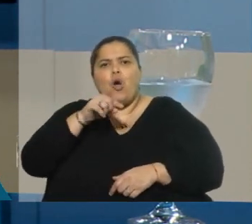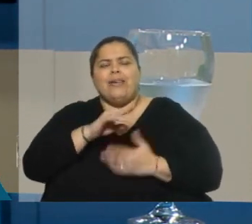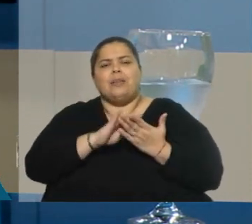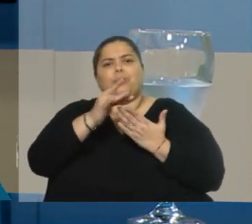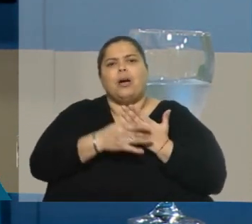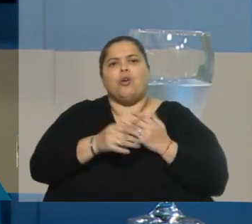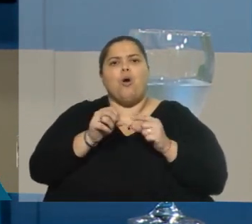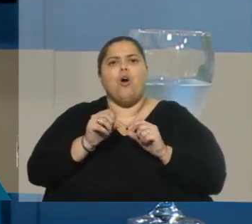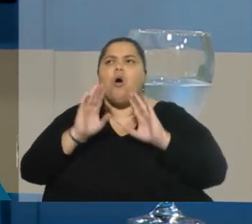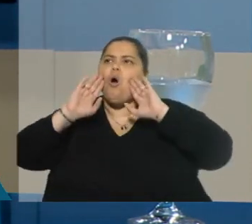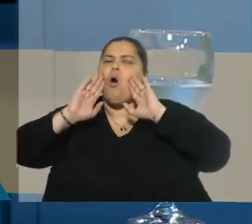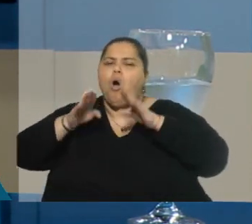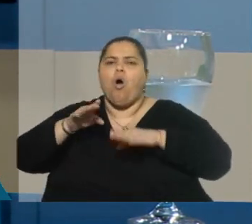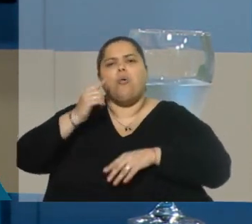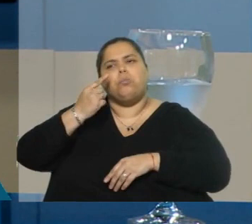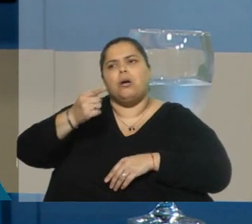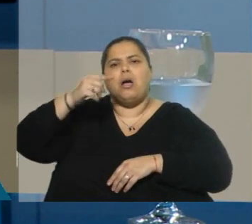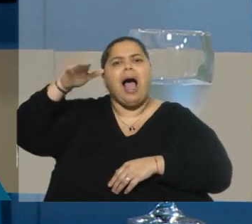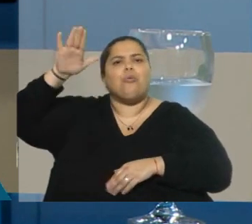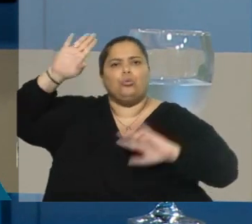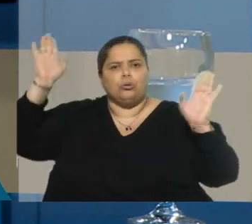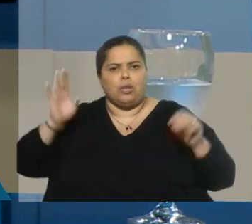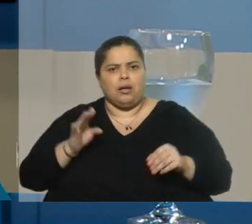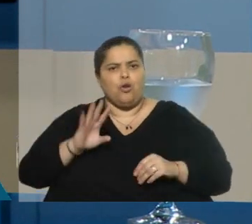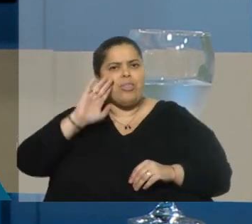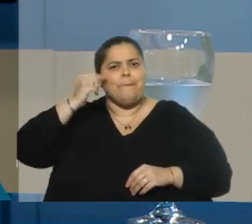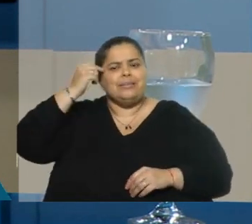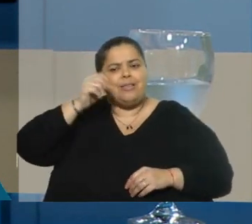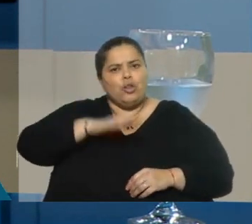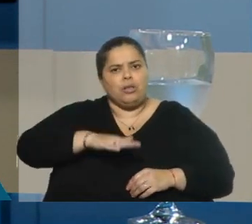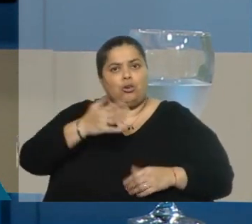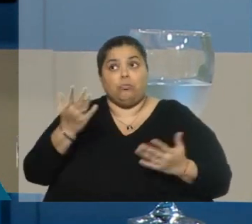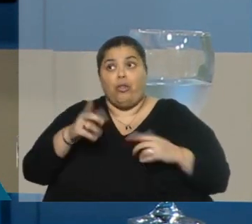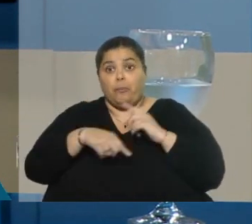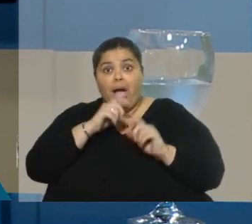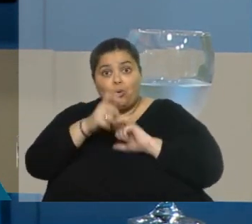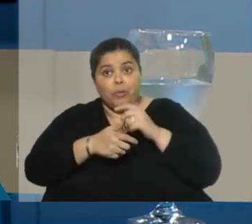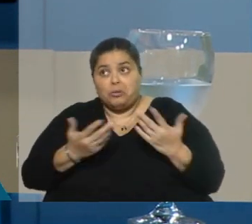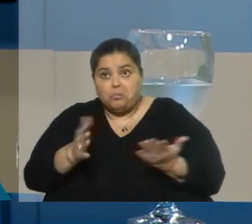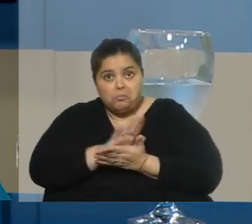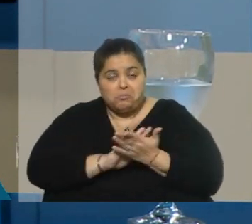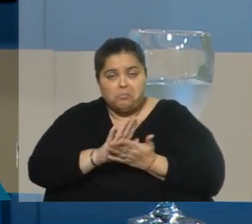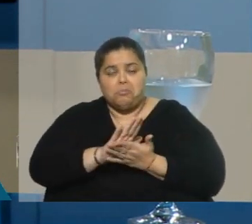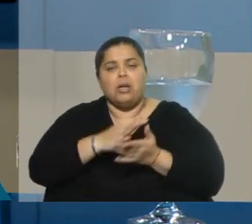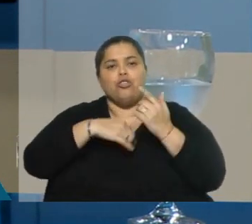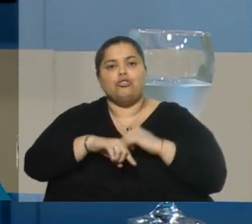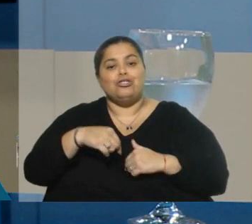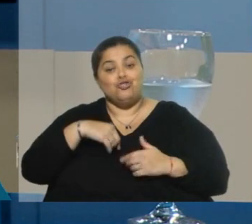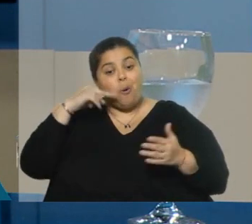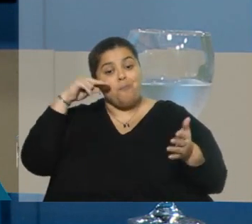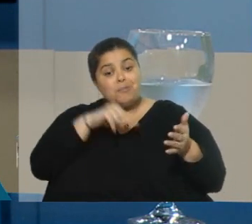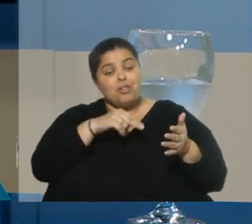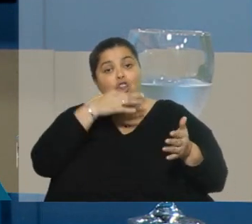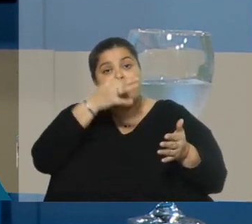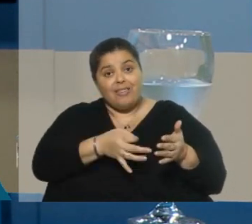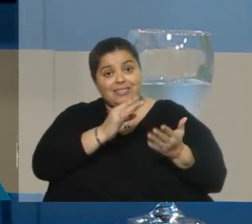adultocéntrico, se dijo. Ahora, después no se fundamentaban esas afirmaciones. Y creo que si uno analiza lo que dice el proyecto... Sí, lo